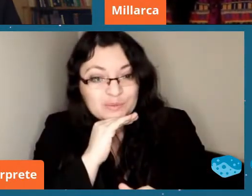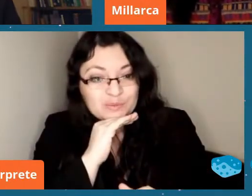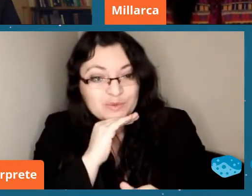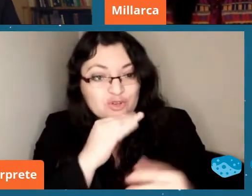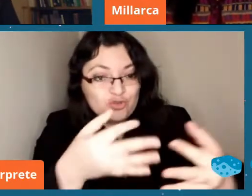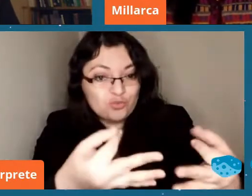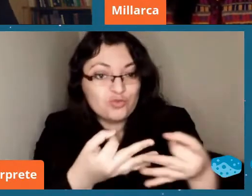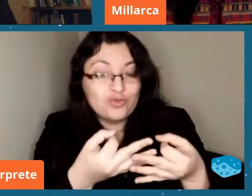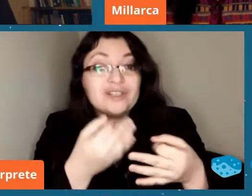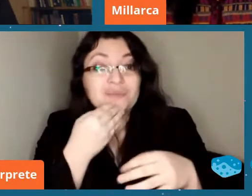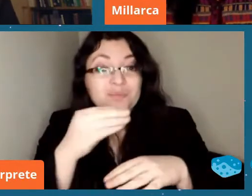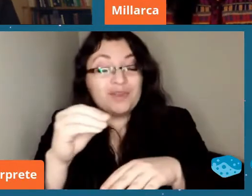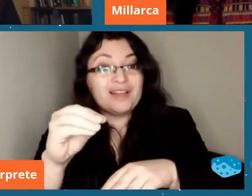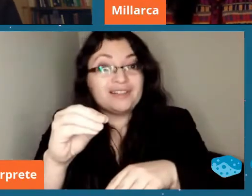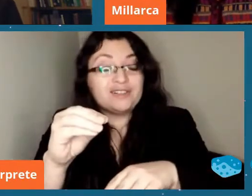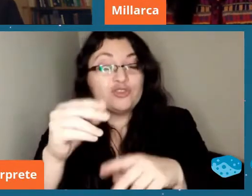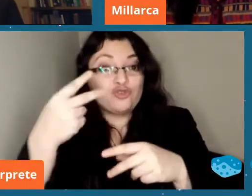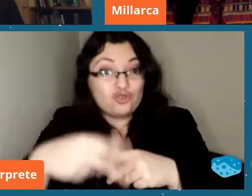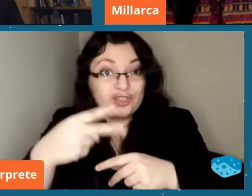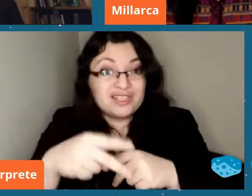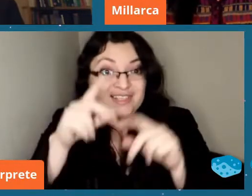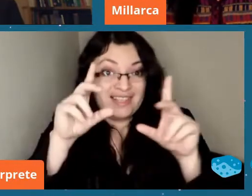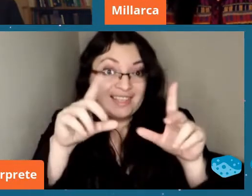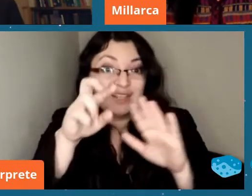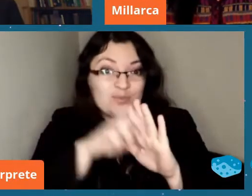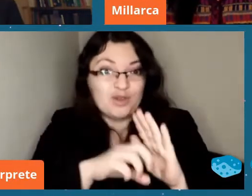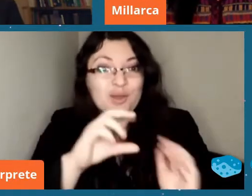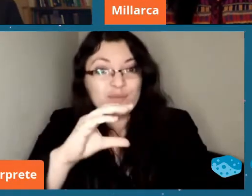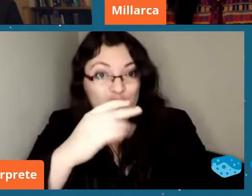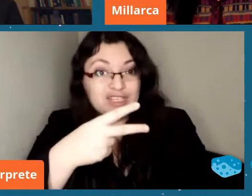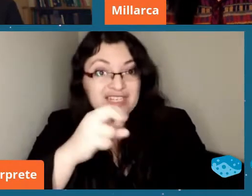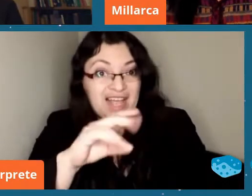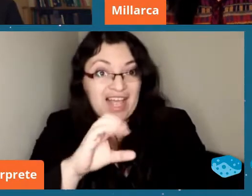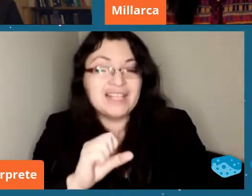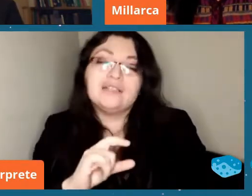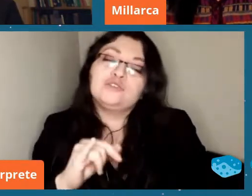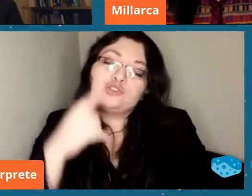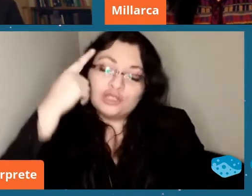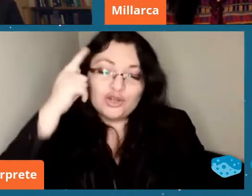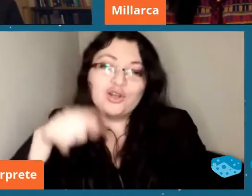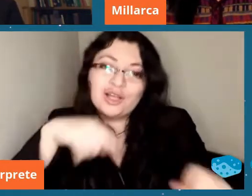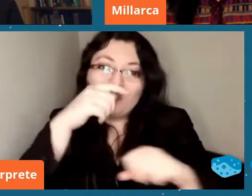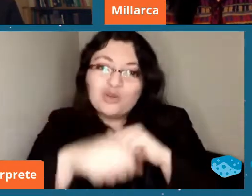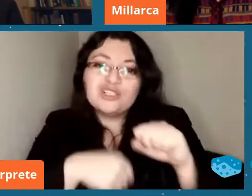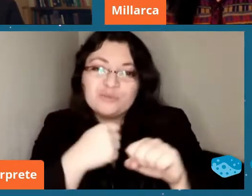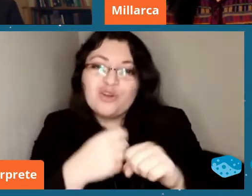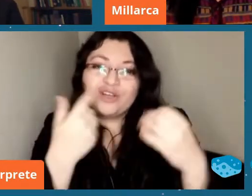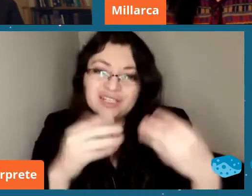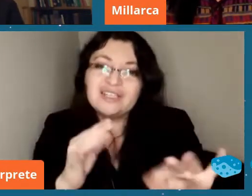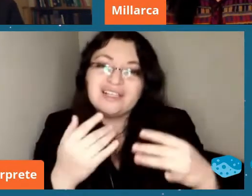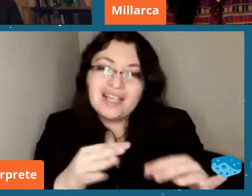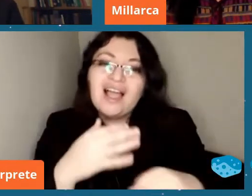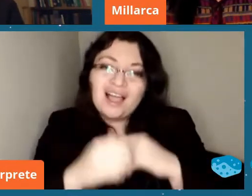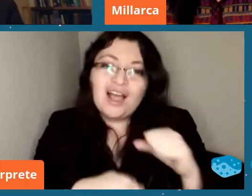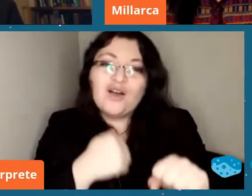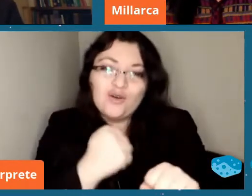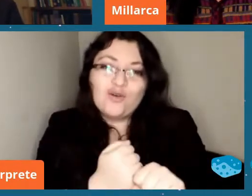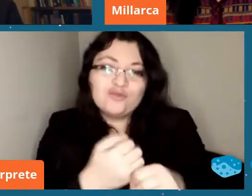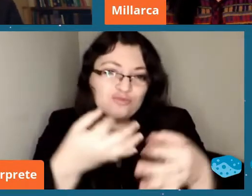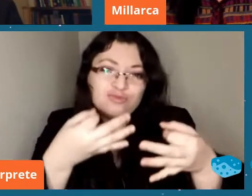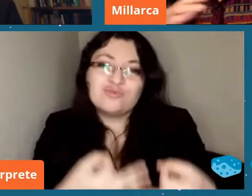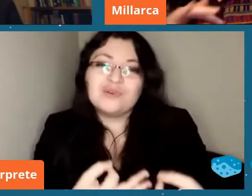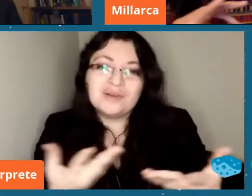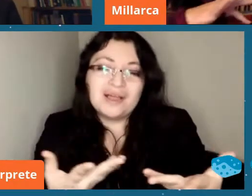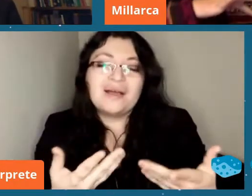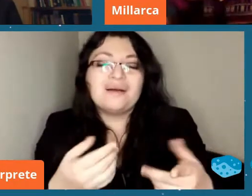menos noticias de Chacán yo creo que el próximo año debería ser un año decisivo como para